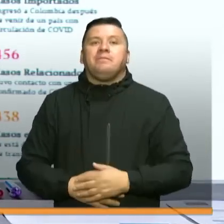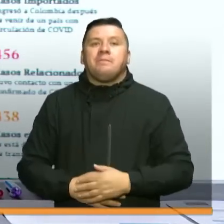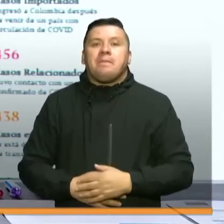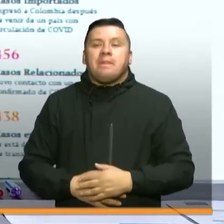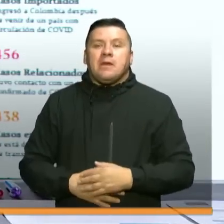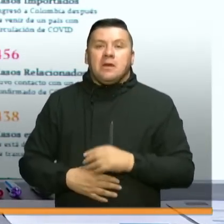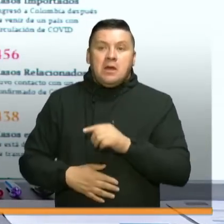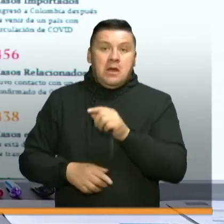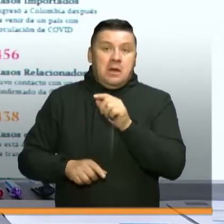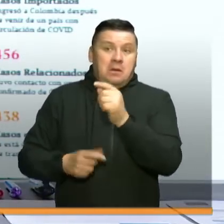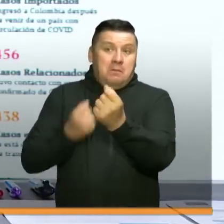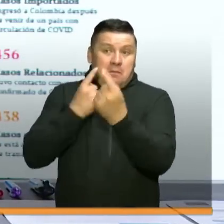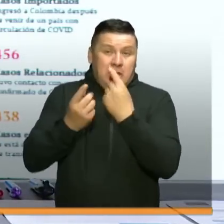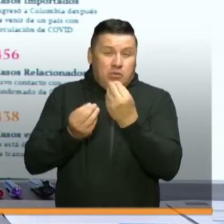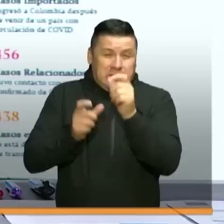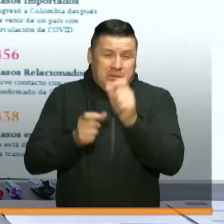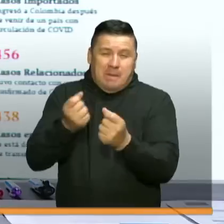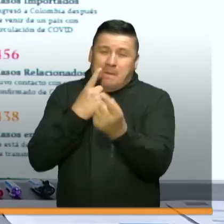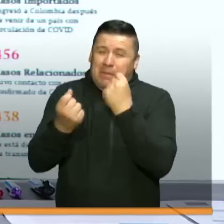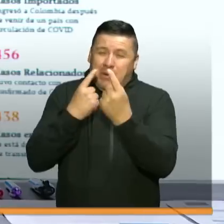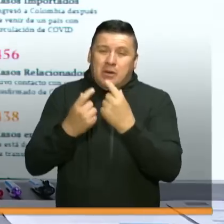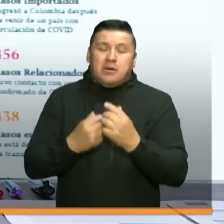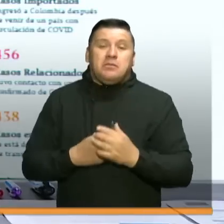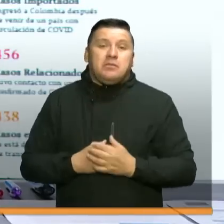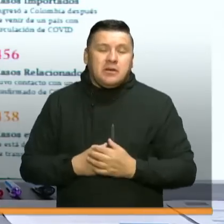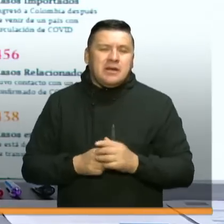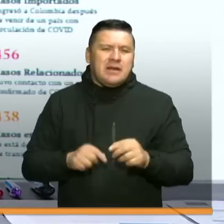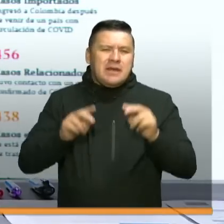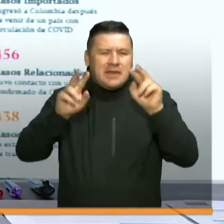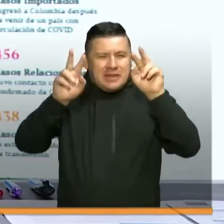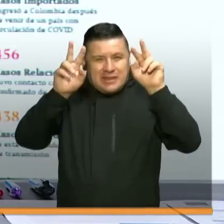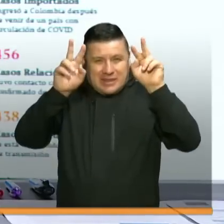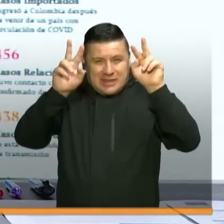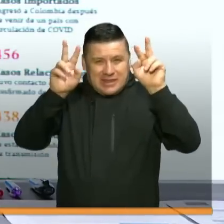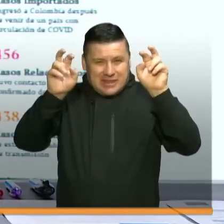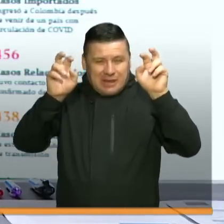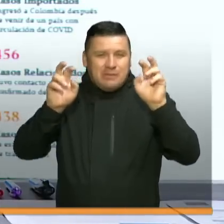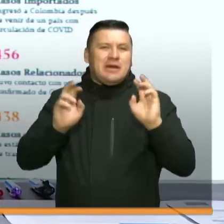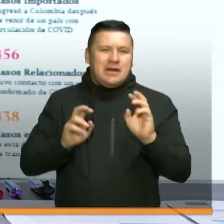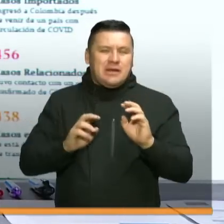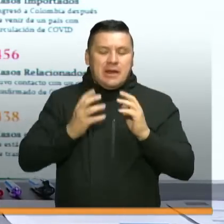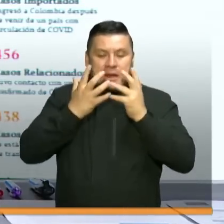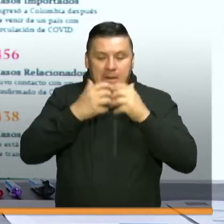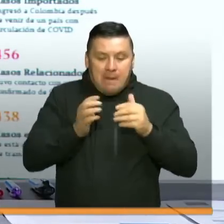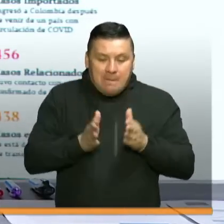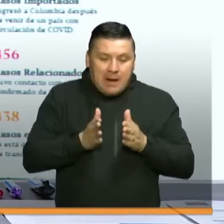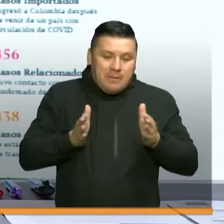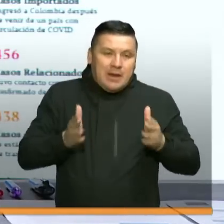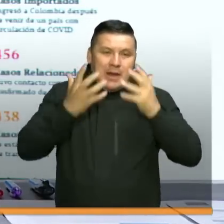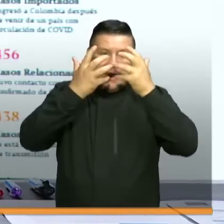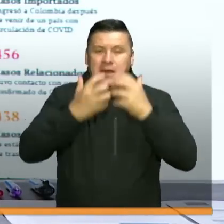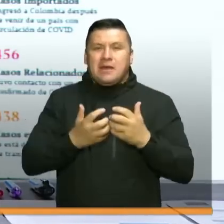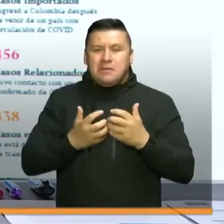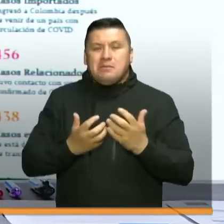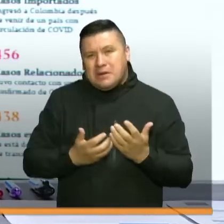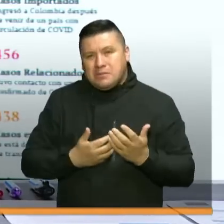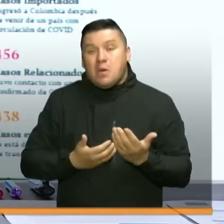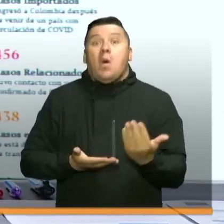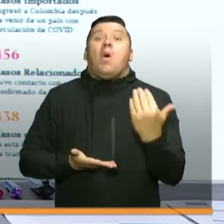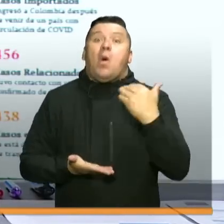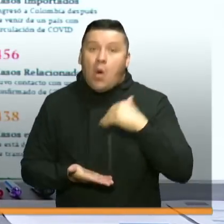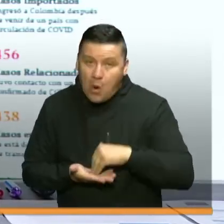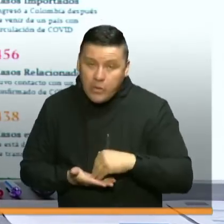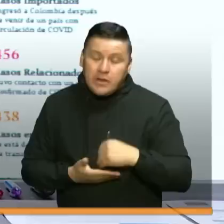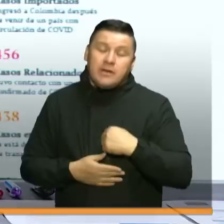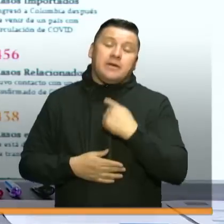Muchas personas también me están preguntando acá por el tema de las micro, pequeñas y medianas empresas y de nuevo,